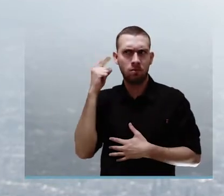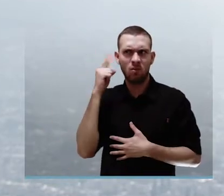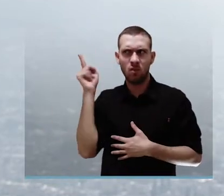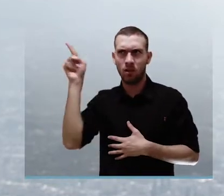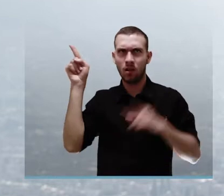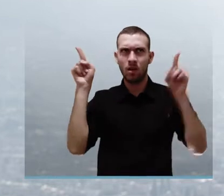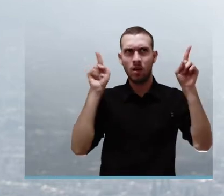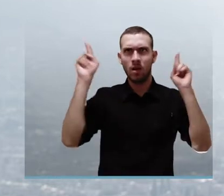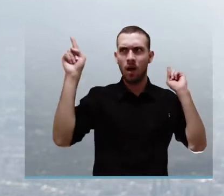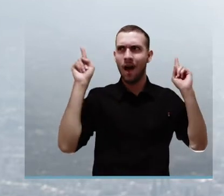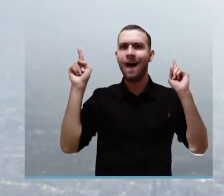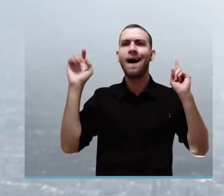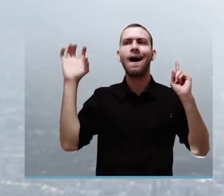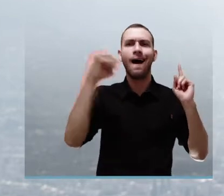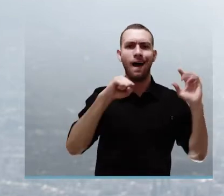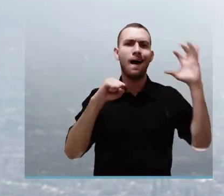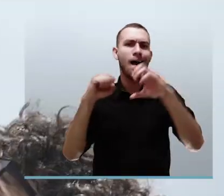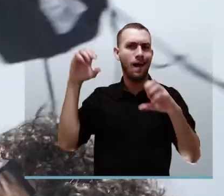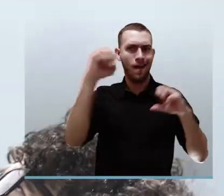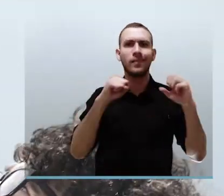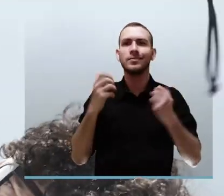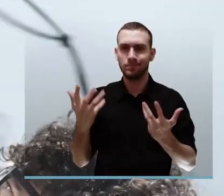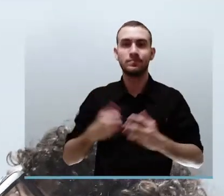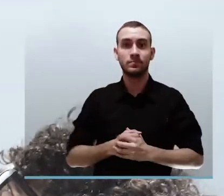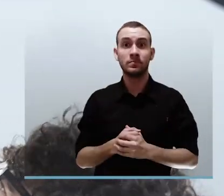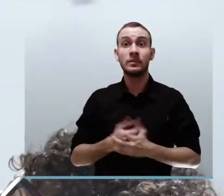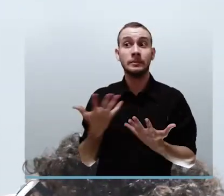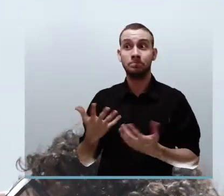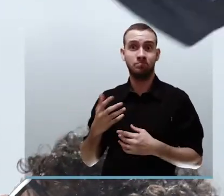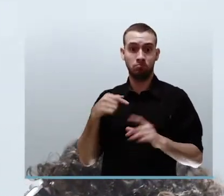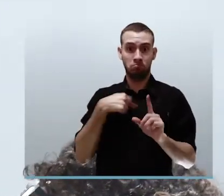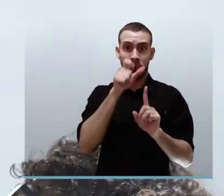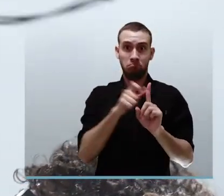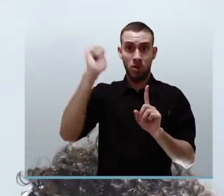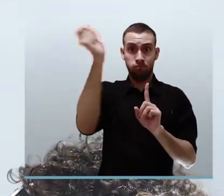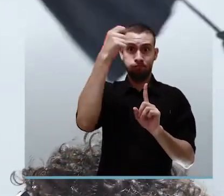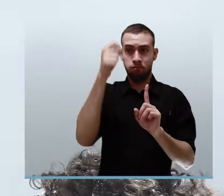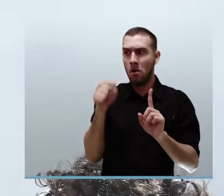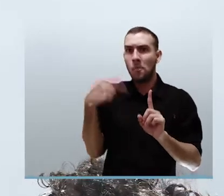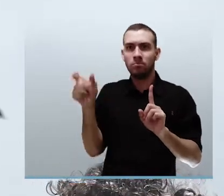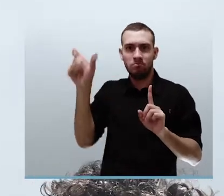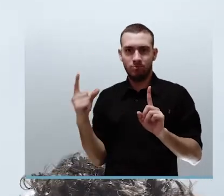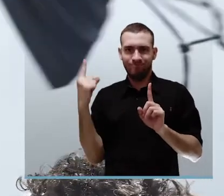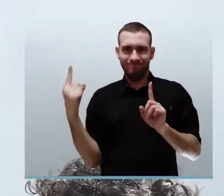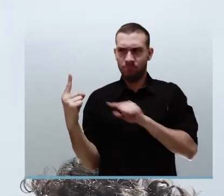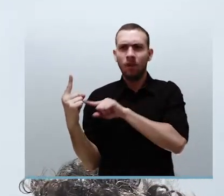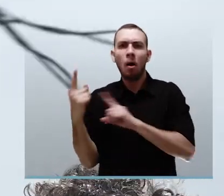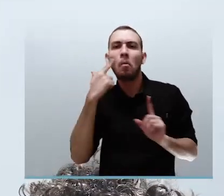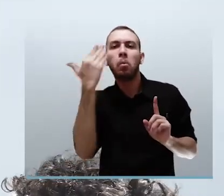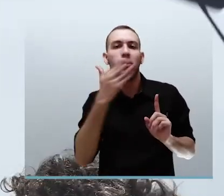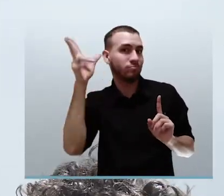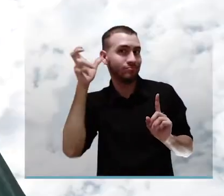irá hasta el fondo de la bolsa y escucharás como el sonido cambia de posición. Si estás acompañada o acompañado, pídele a la otra